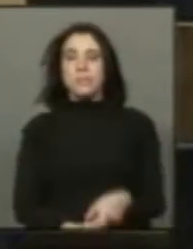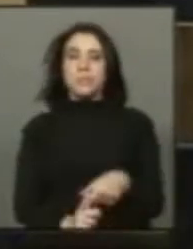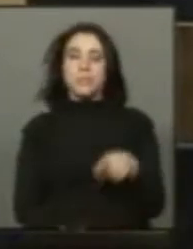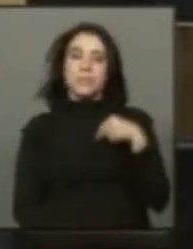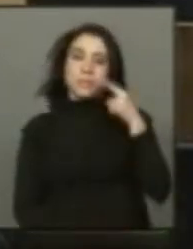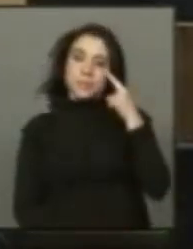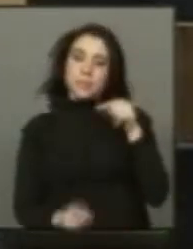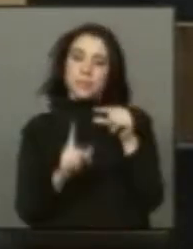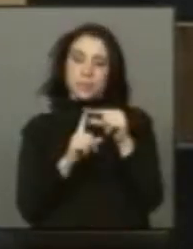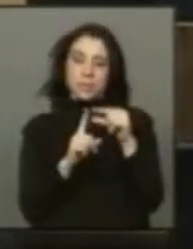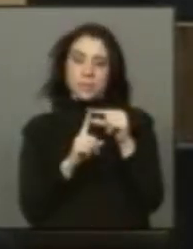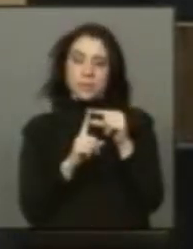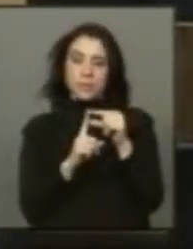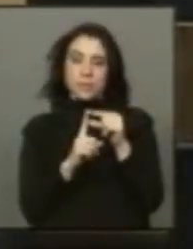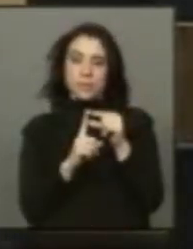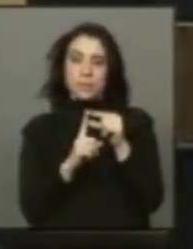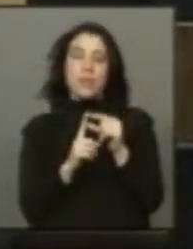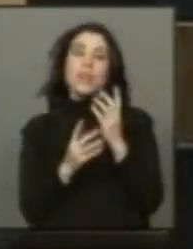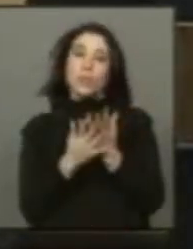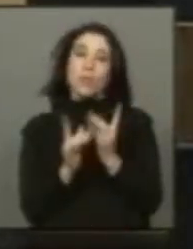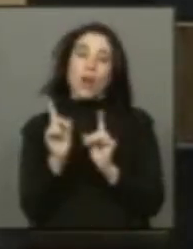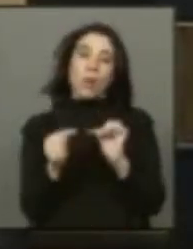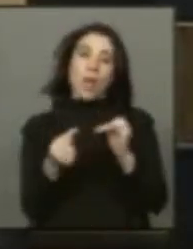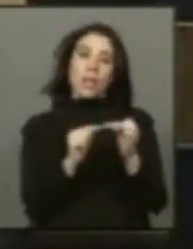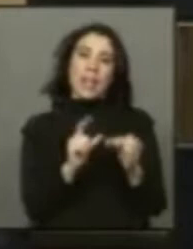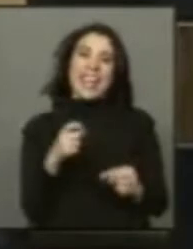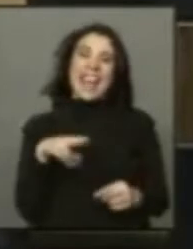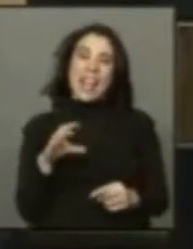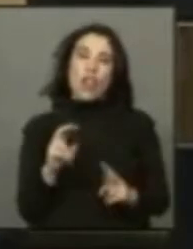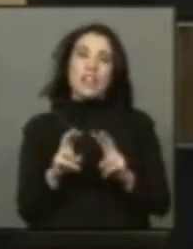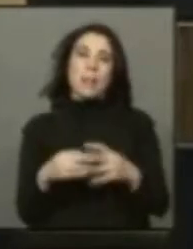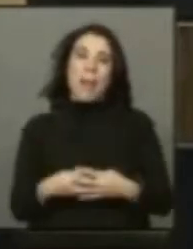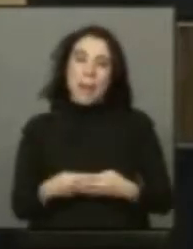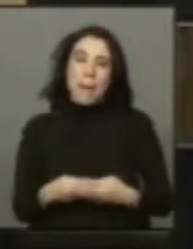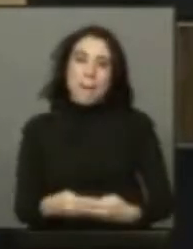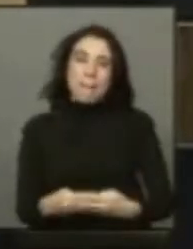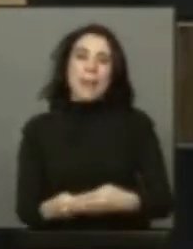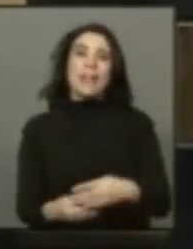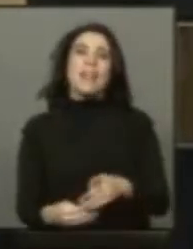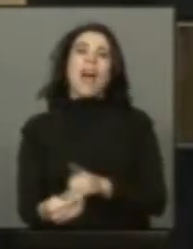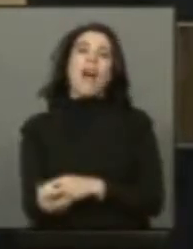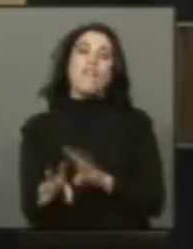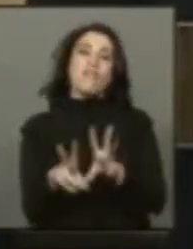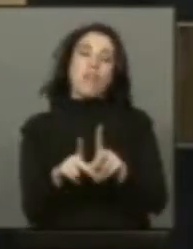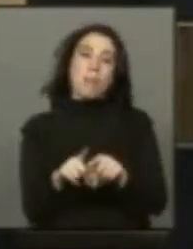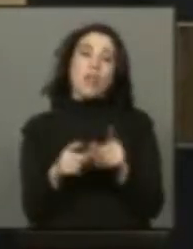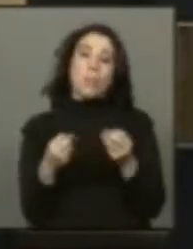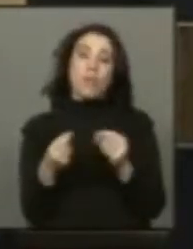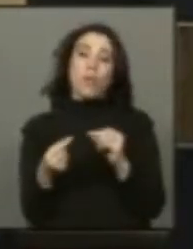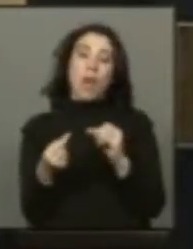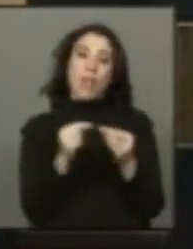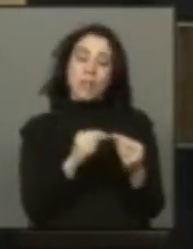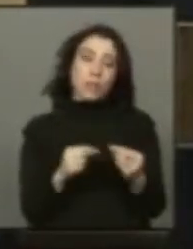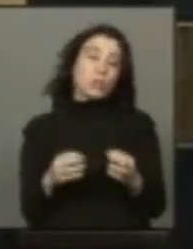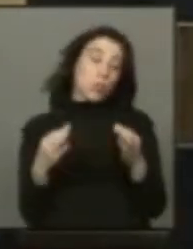Presidente, que estos conceptos que entraron en algunas discusiones, género, maternidad y familia, obviamente que generaron una discusión que